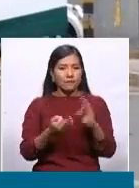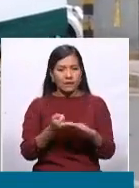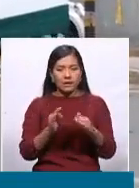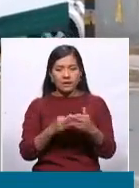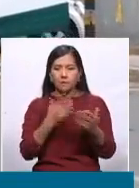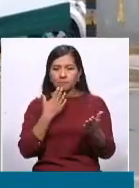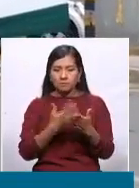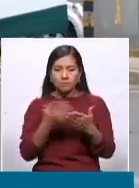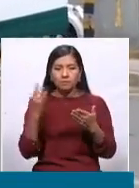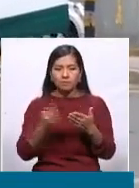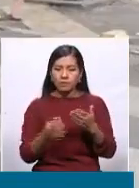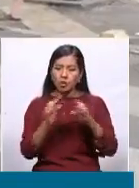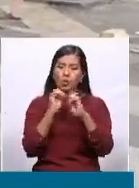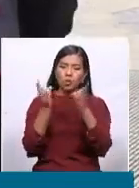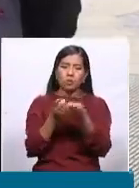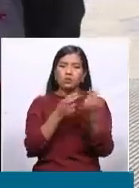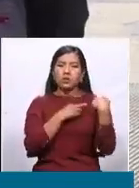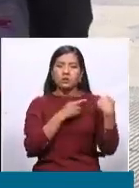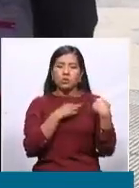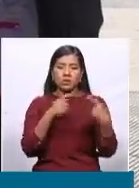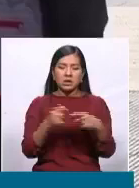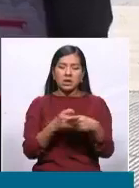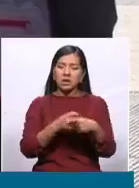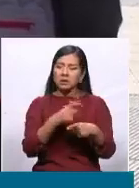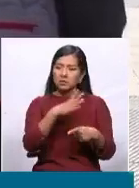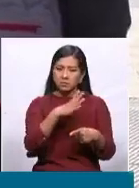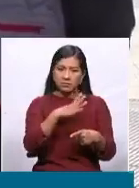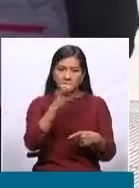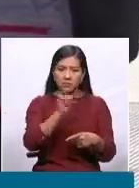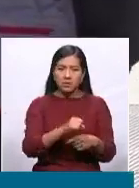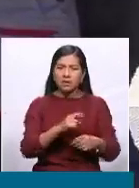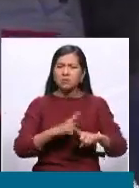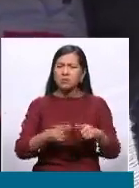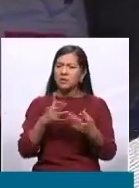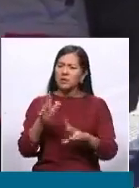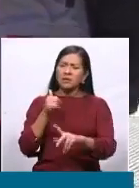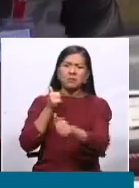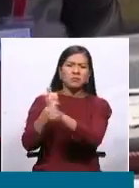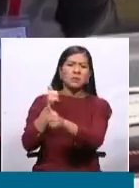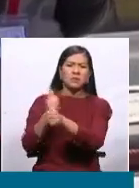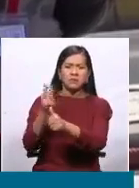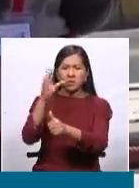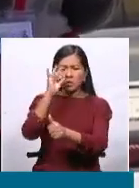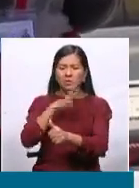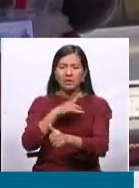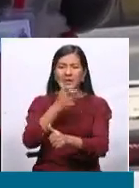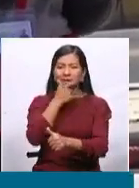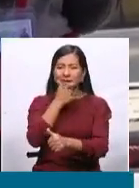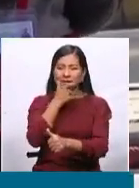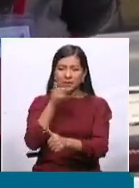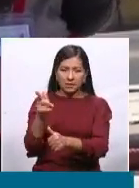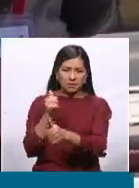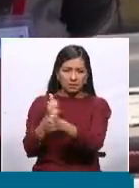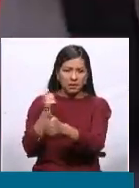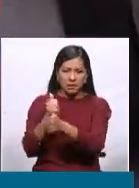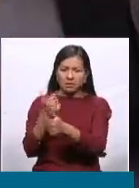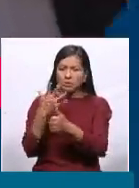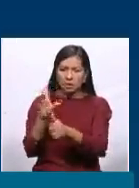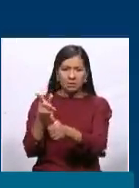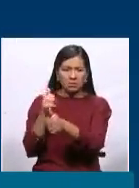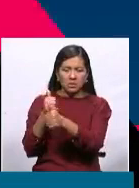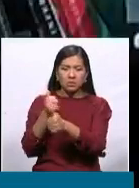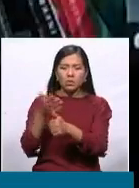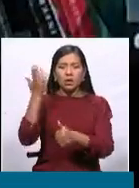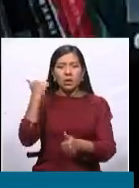de una comisión técnica que el propio Camacho valga la aclaración el propio